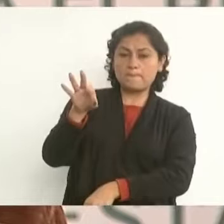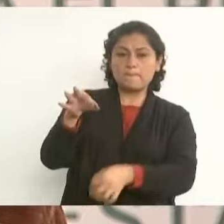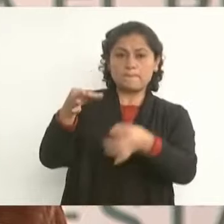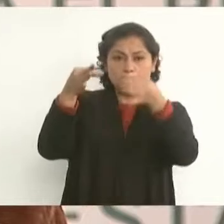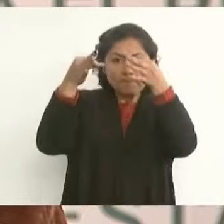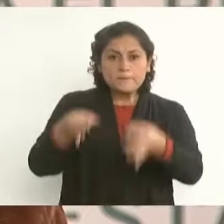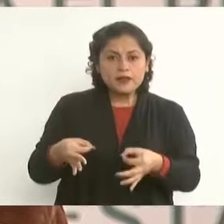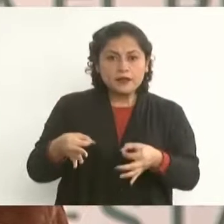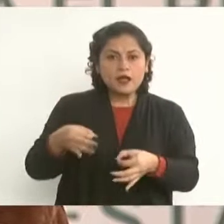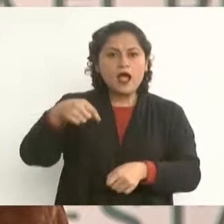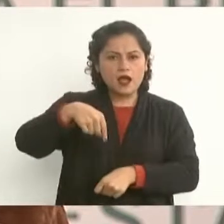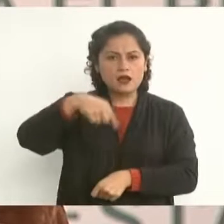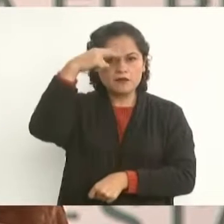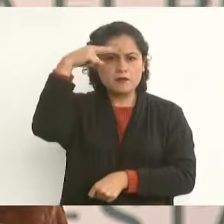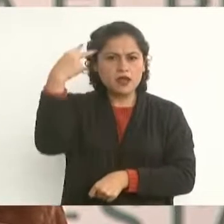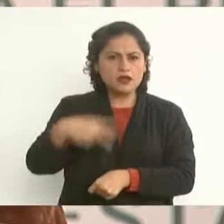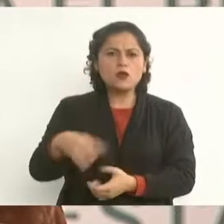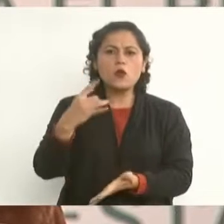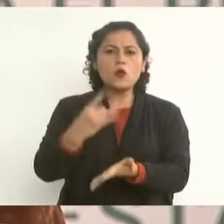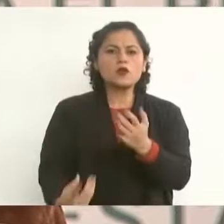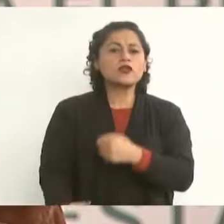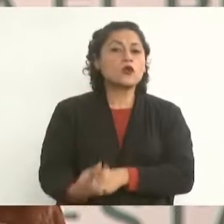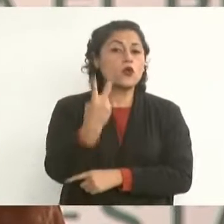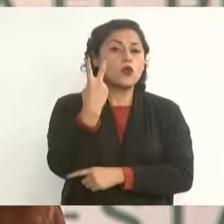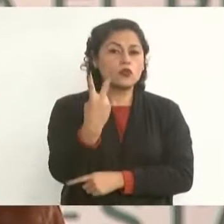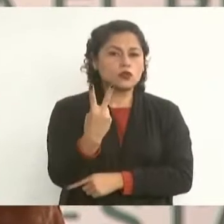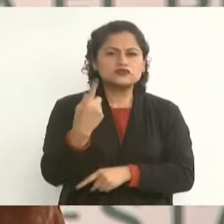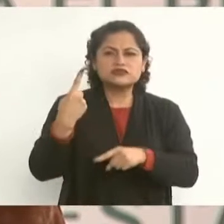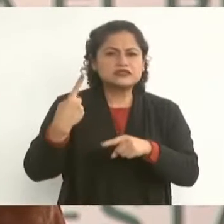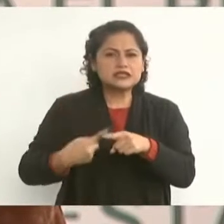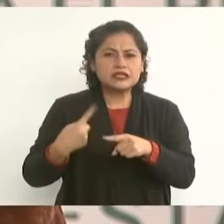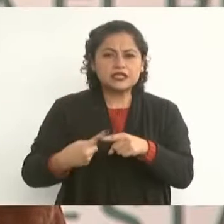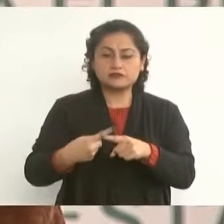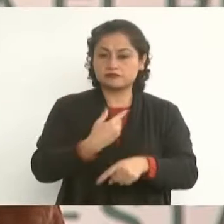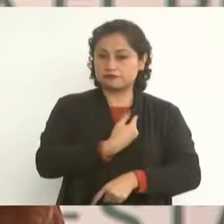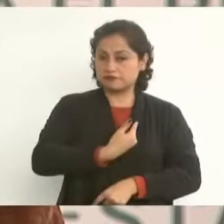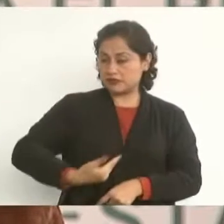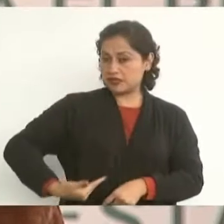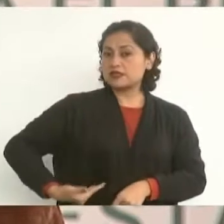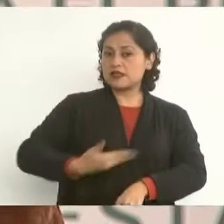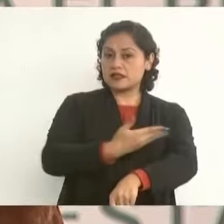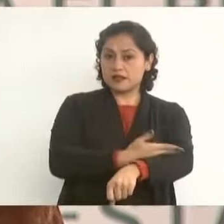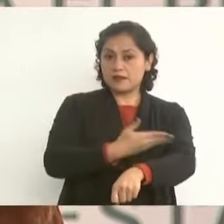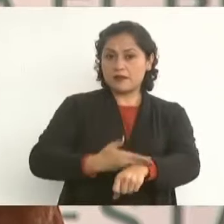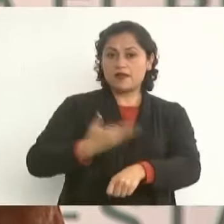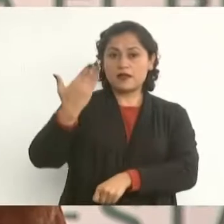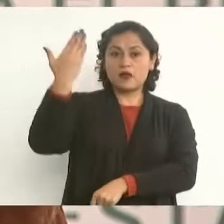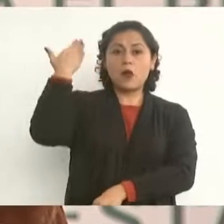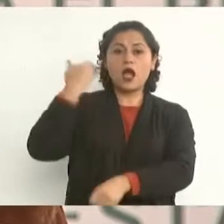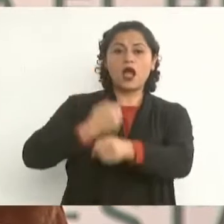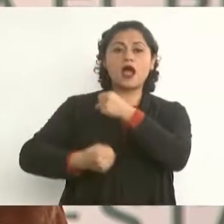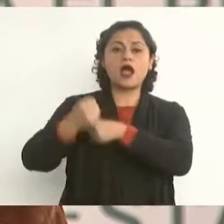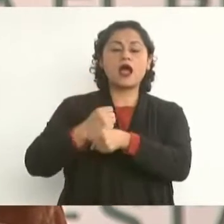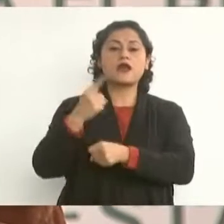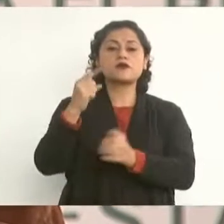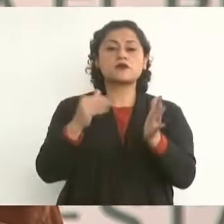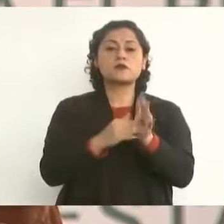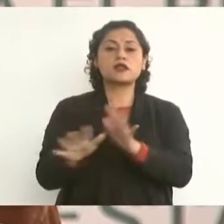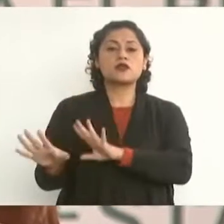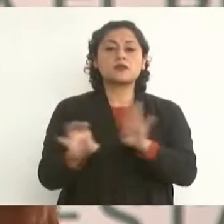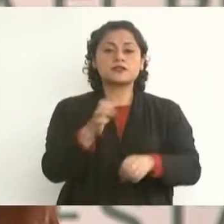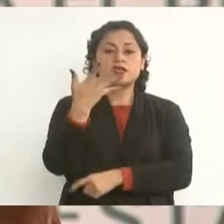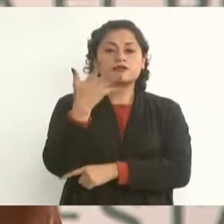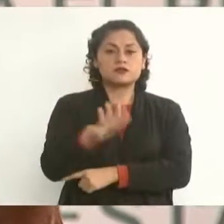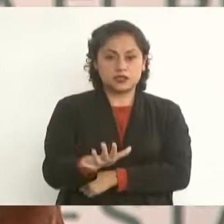historia de México. Lo es Madero, en 1910, y Andrés Manuel